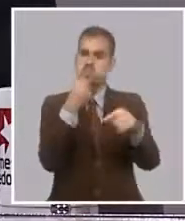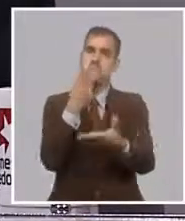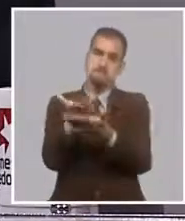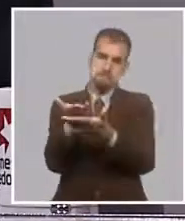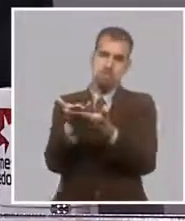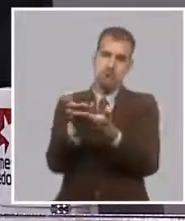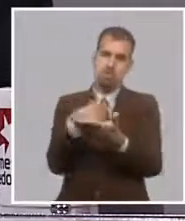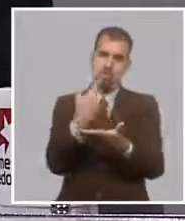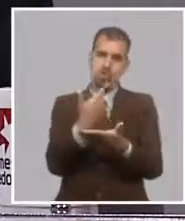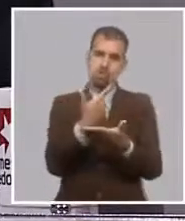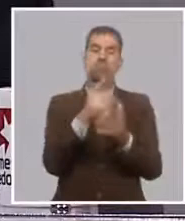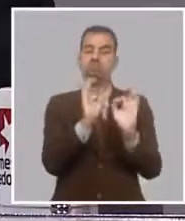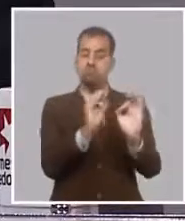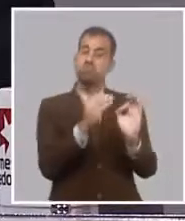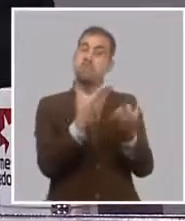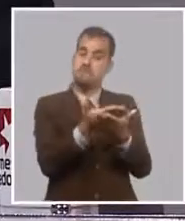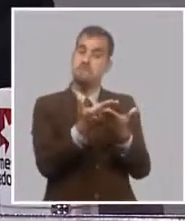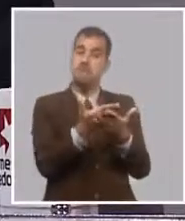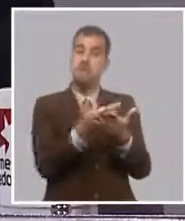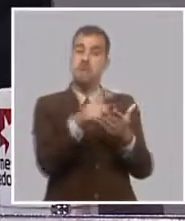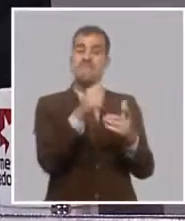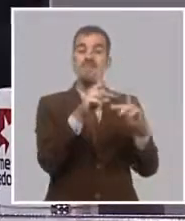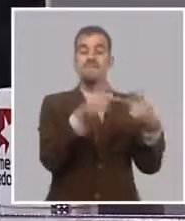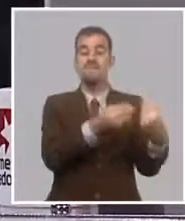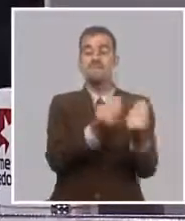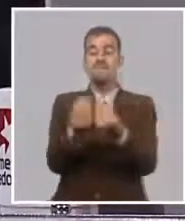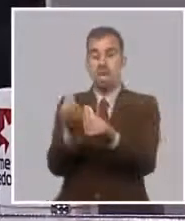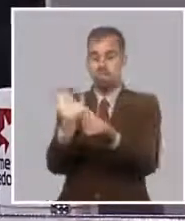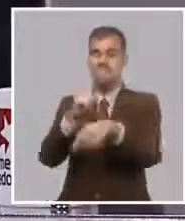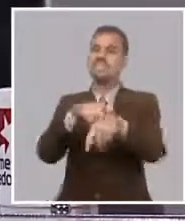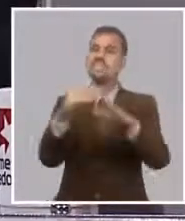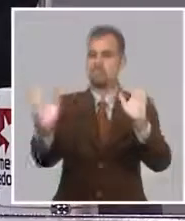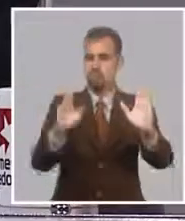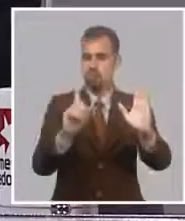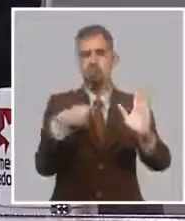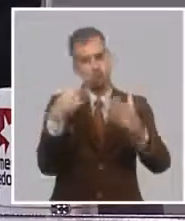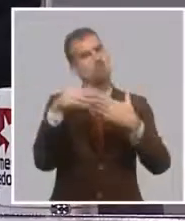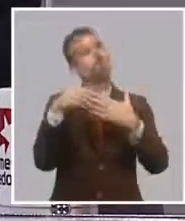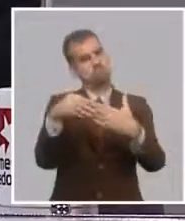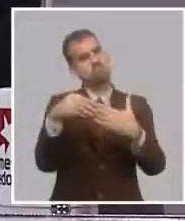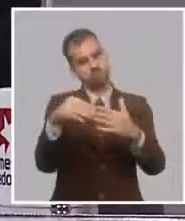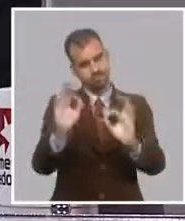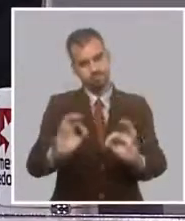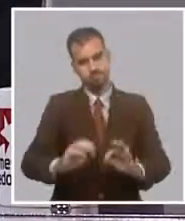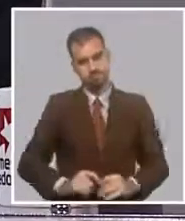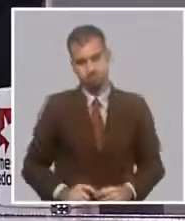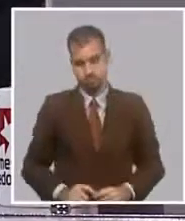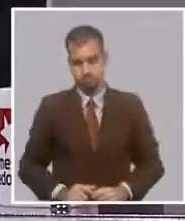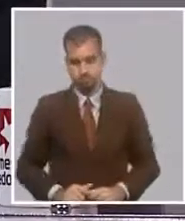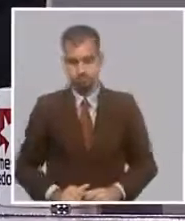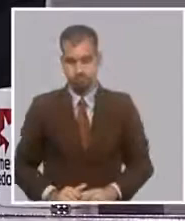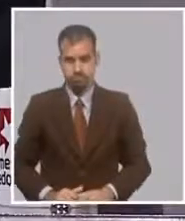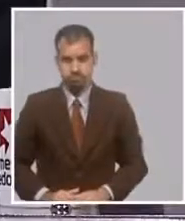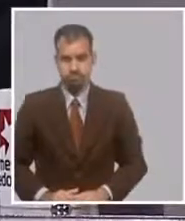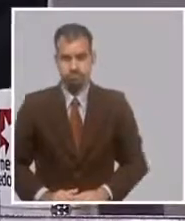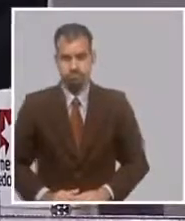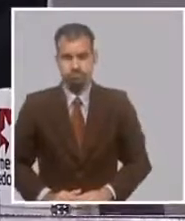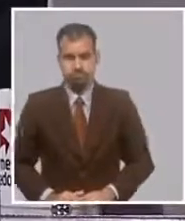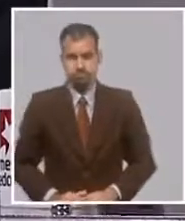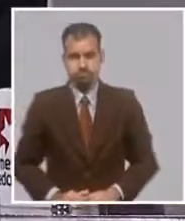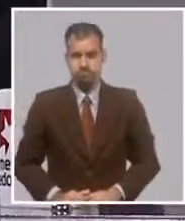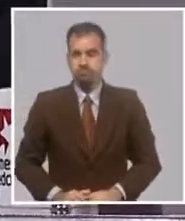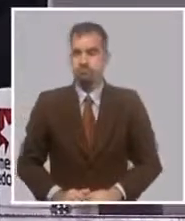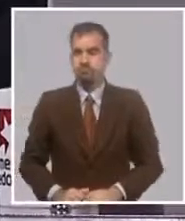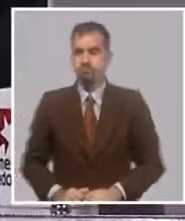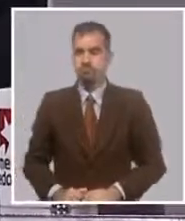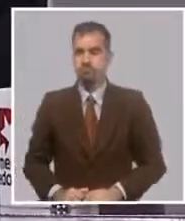garantías mínimas. O sea, que por ahí hay una flexibilización importante. Se reactiva